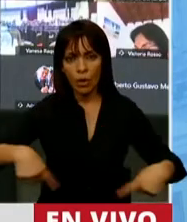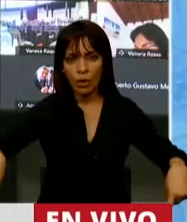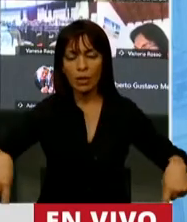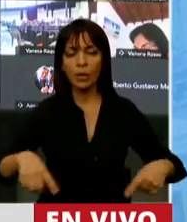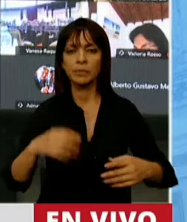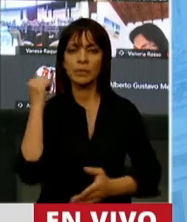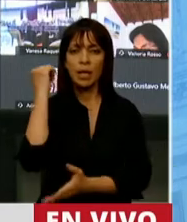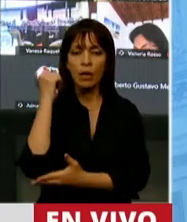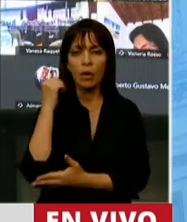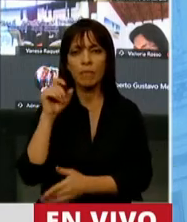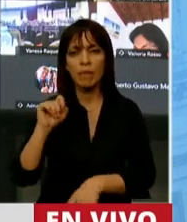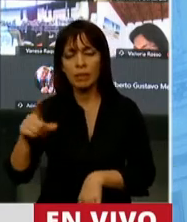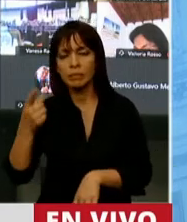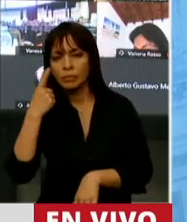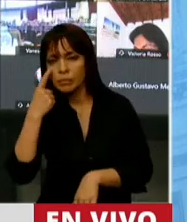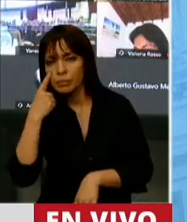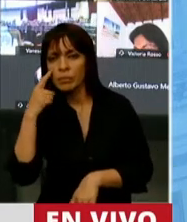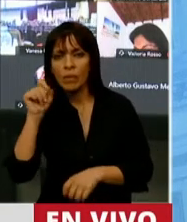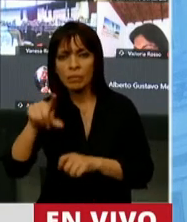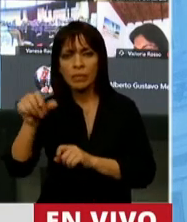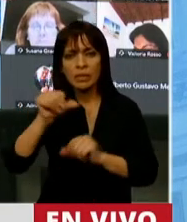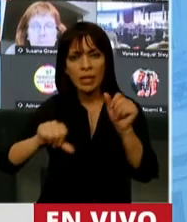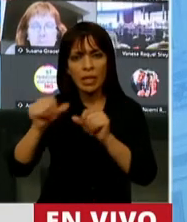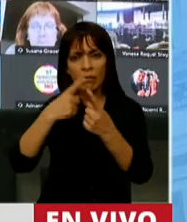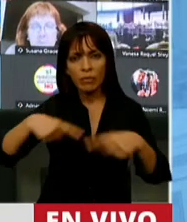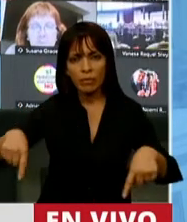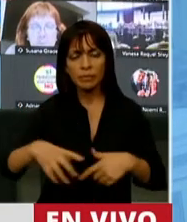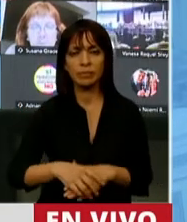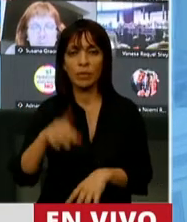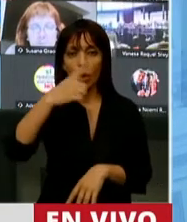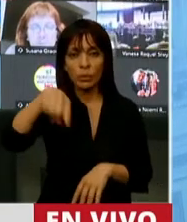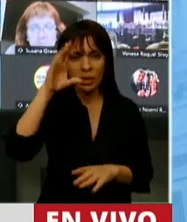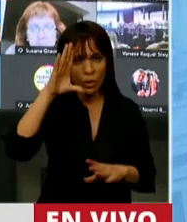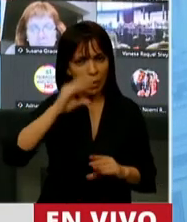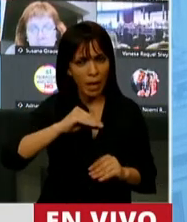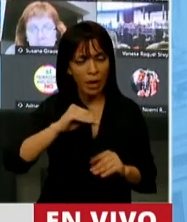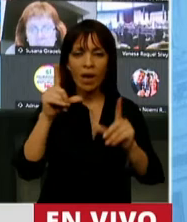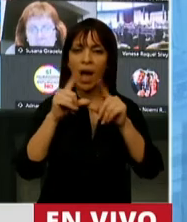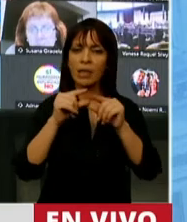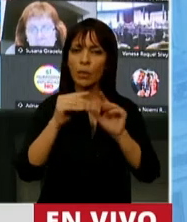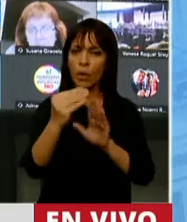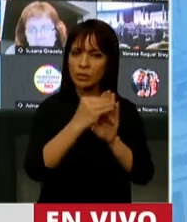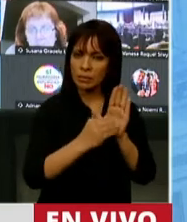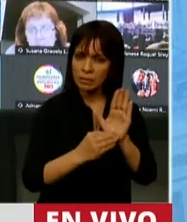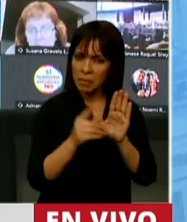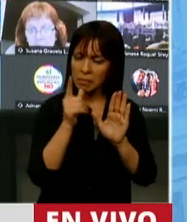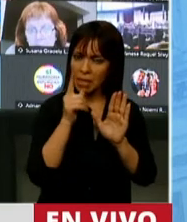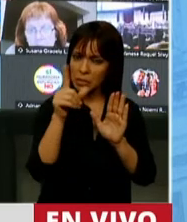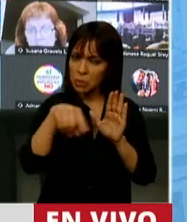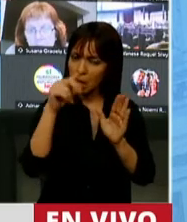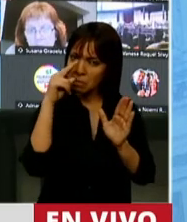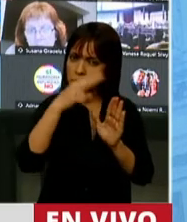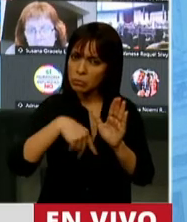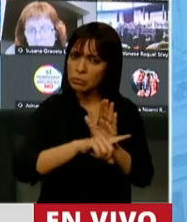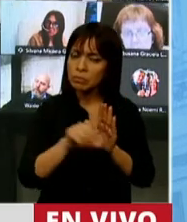de la economía del conocimiento. Se olvidaron que dentro de los artículos que agregamos, justamente no le